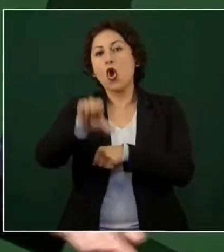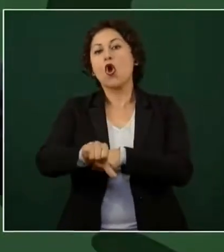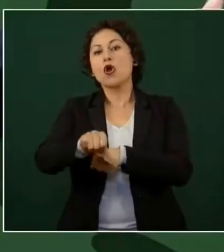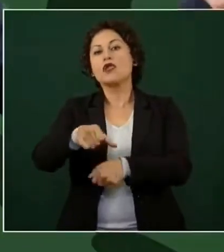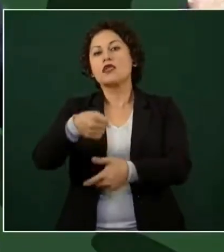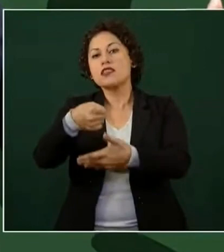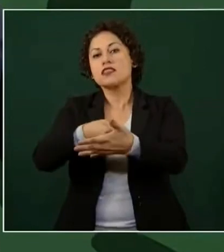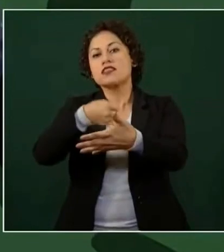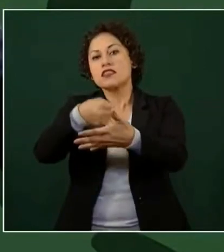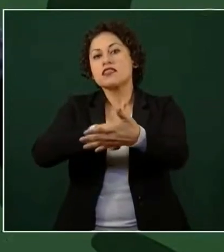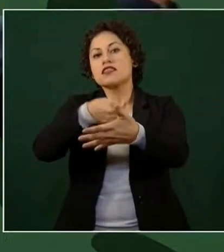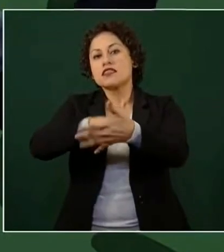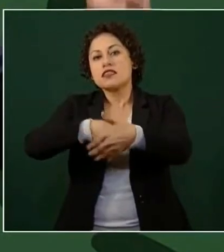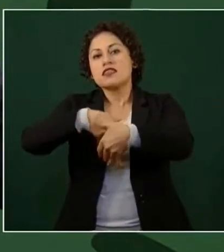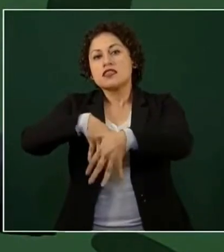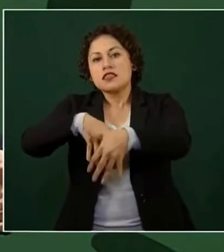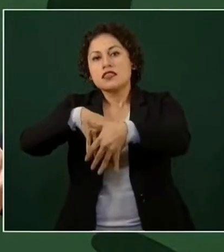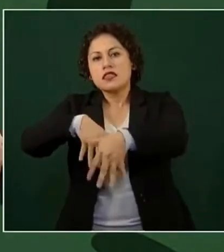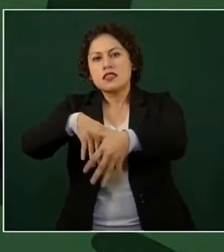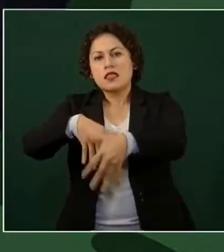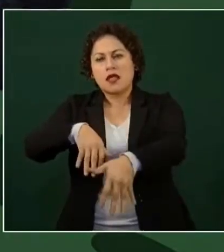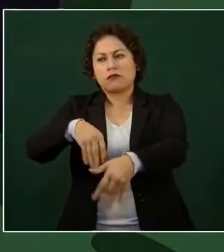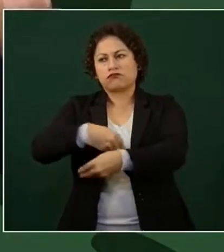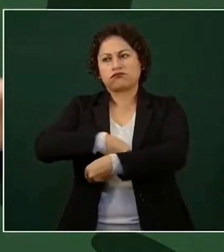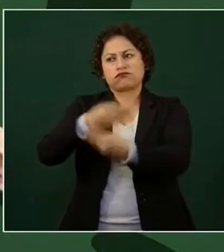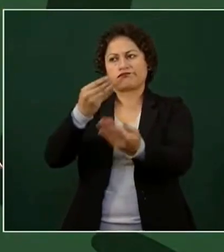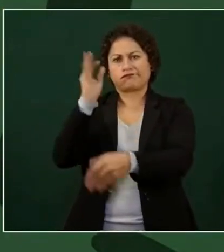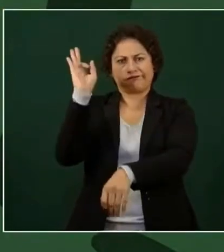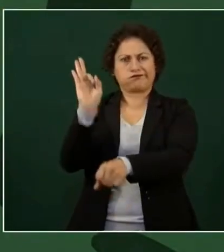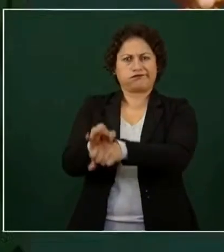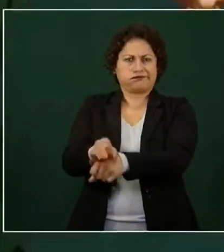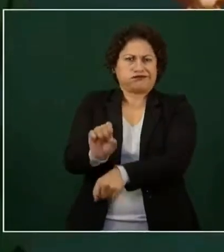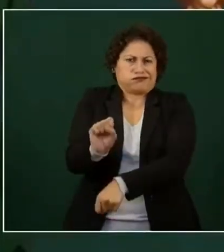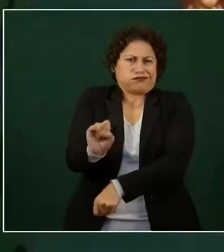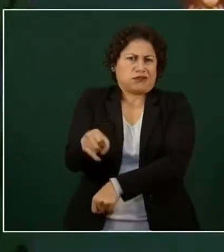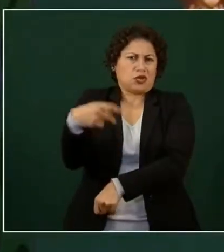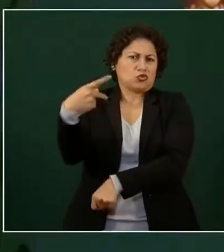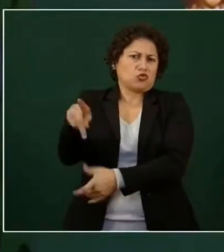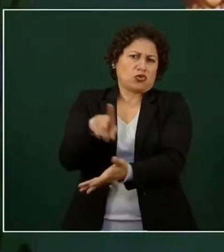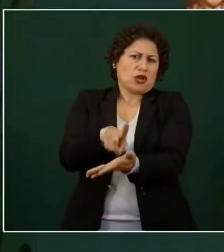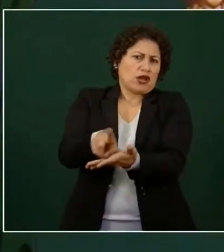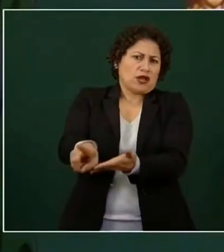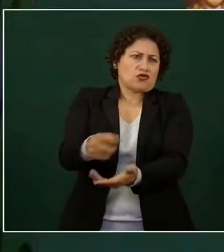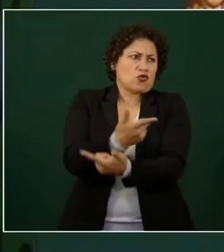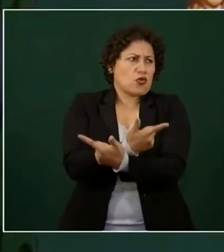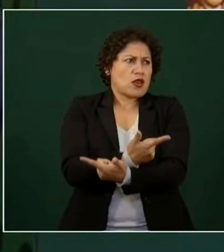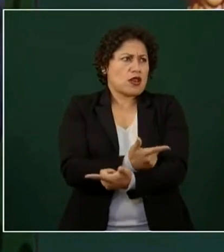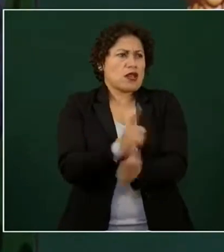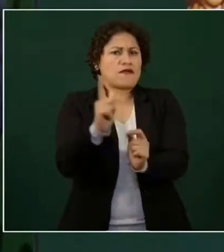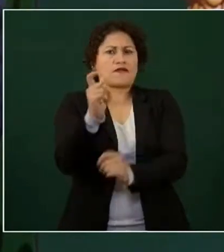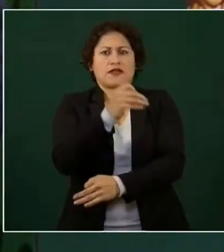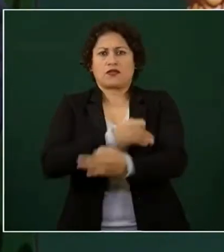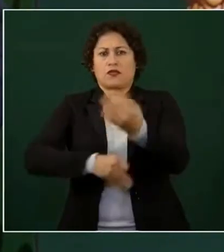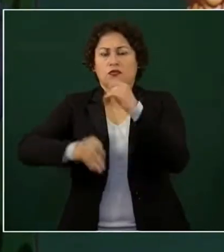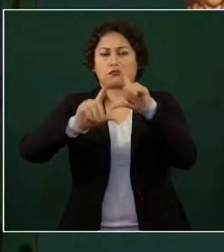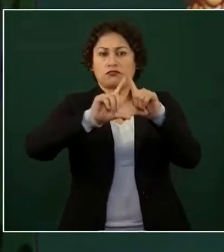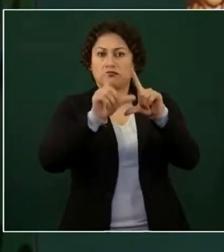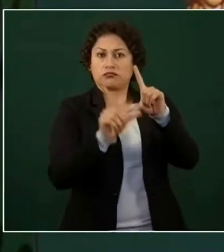que tienen todo el derecho de manifestarse, somos libres, pero,